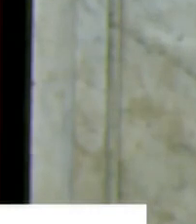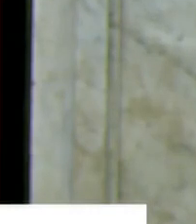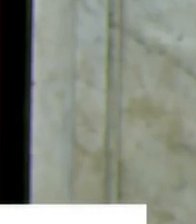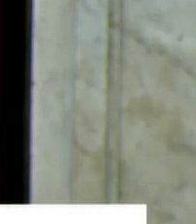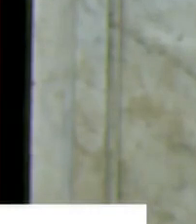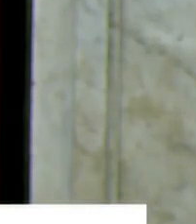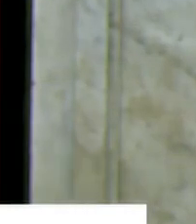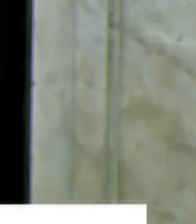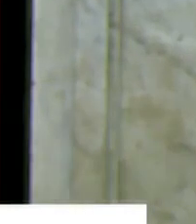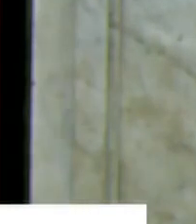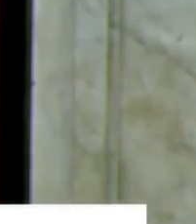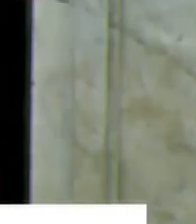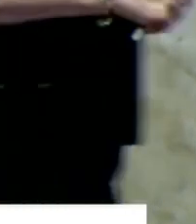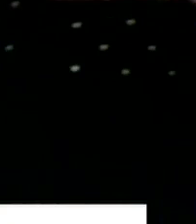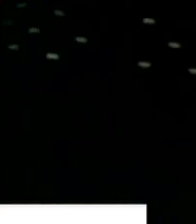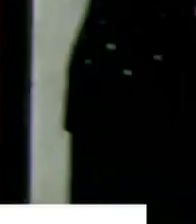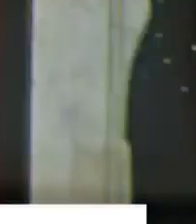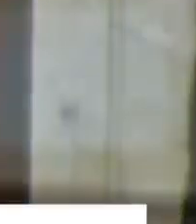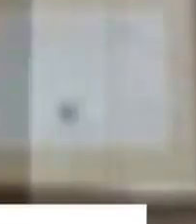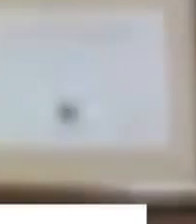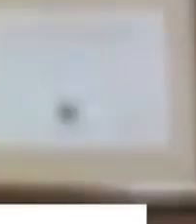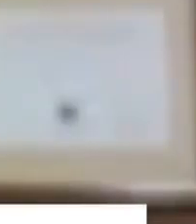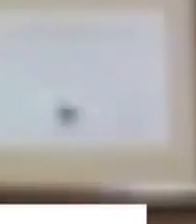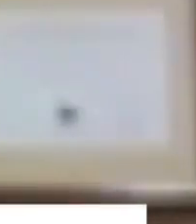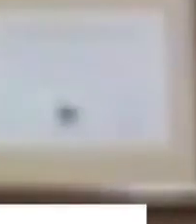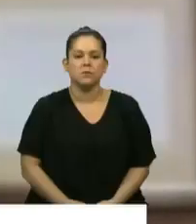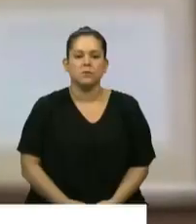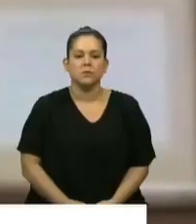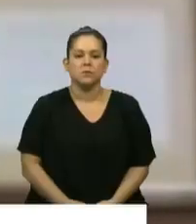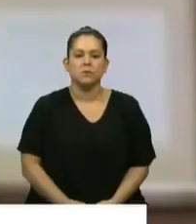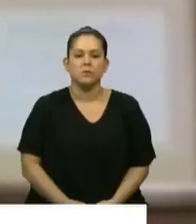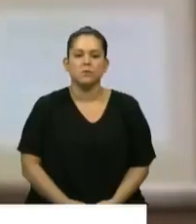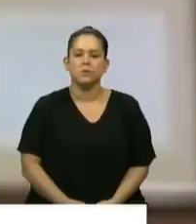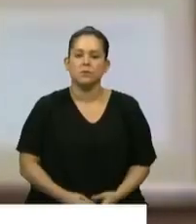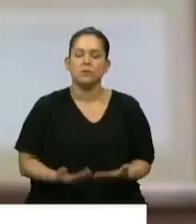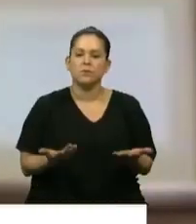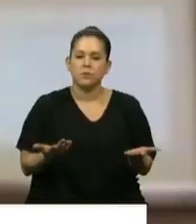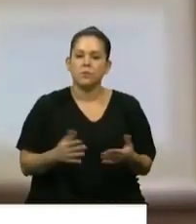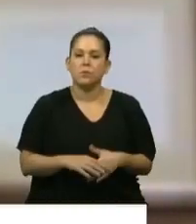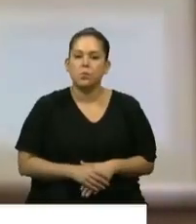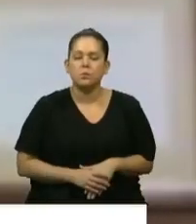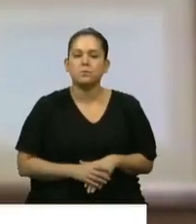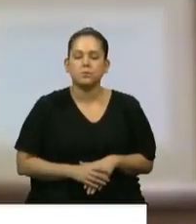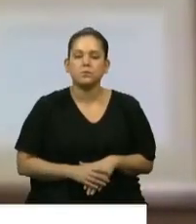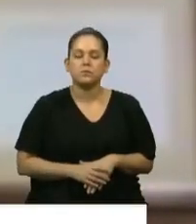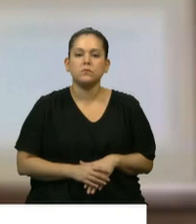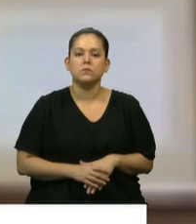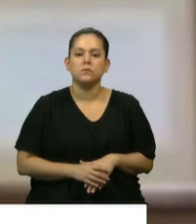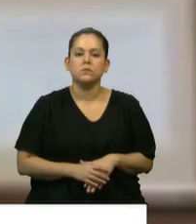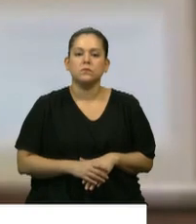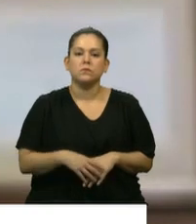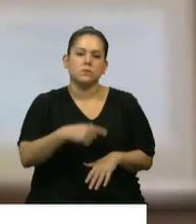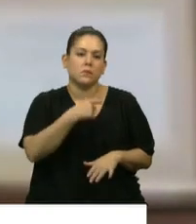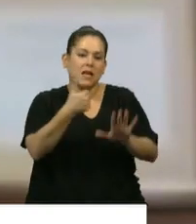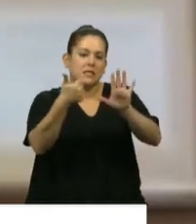gracias señor presidente. Bueno, no quiero comenzar estos